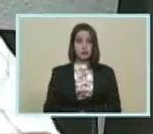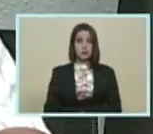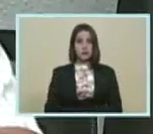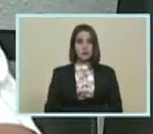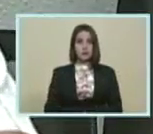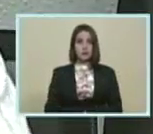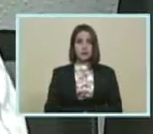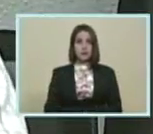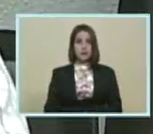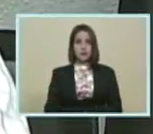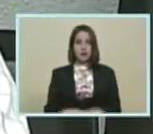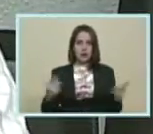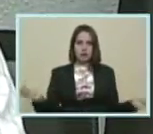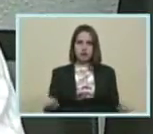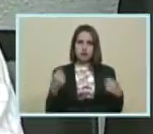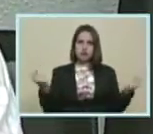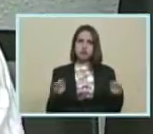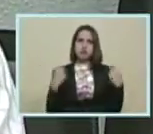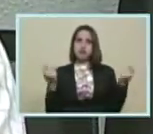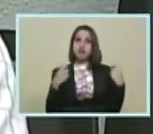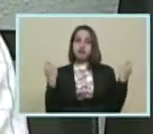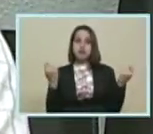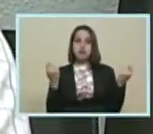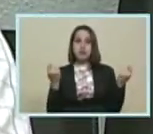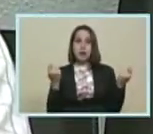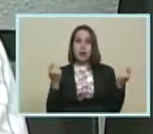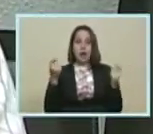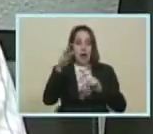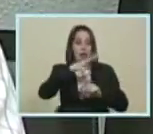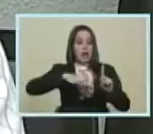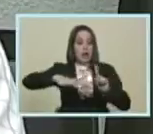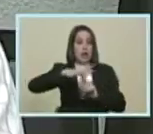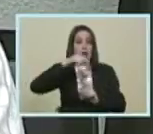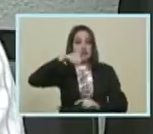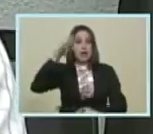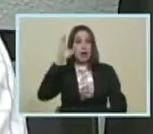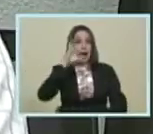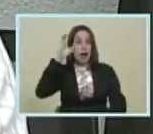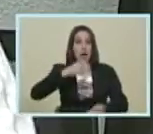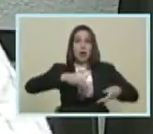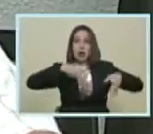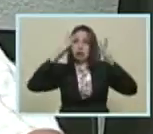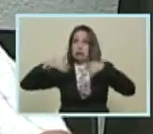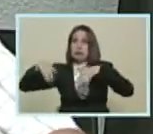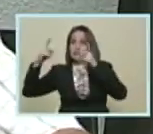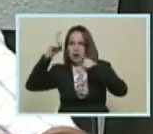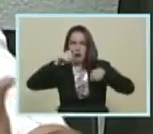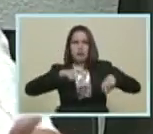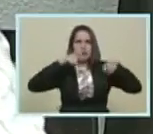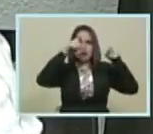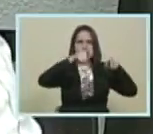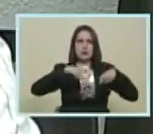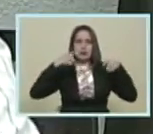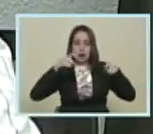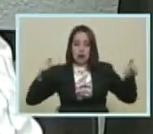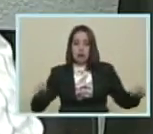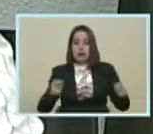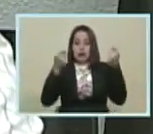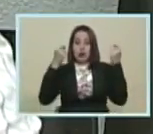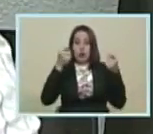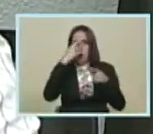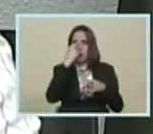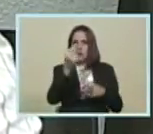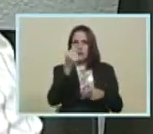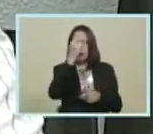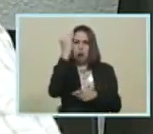Y vamos a impulsar La agricultura urbana En Caracas Urbana y periurbana Y recuperar Los fundos samoranos